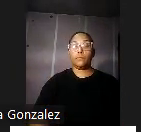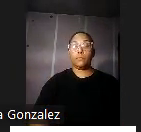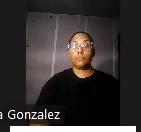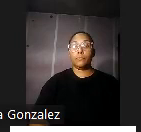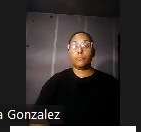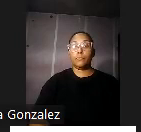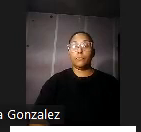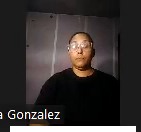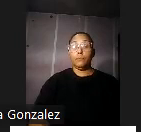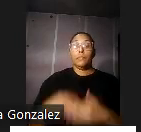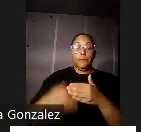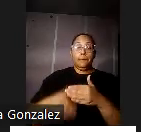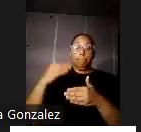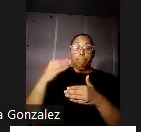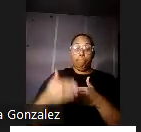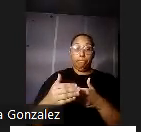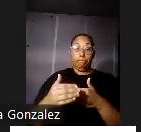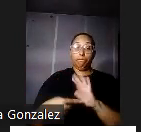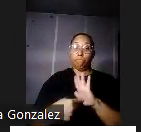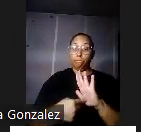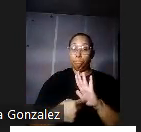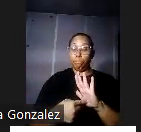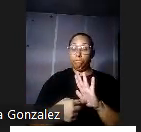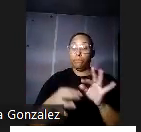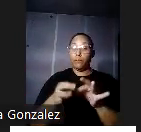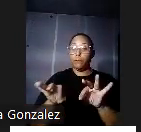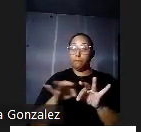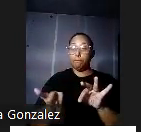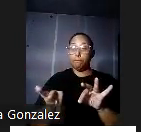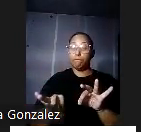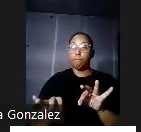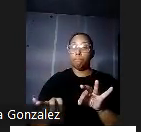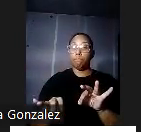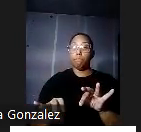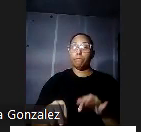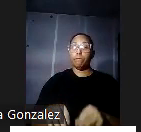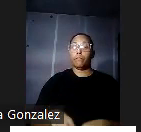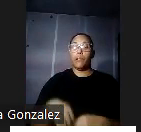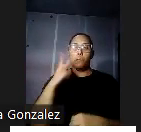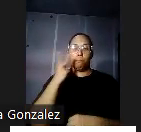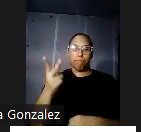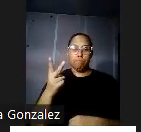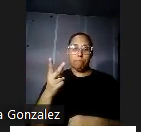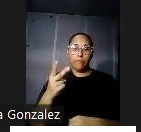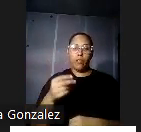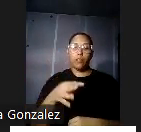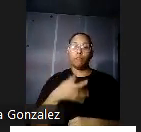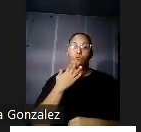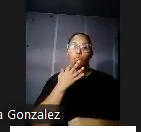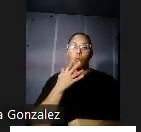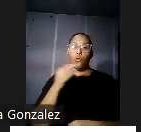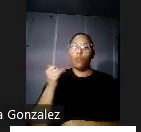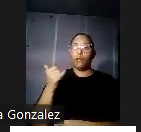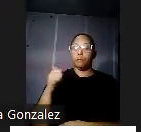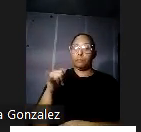El siguiente telegrama que está aquí en letras amarillas vamos a ver ahora lo